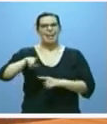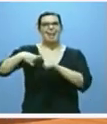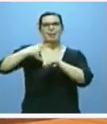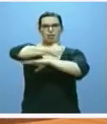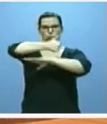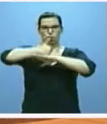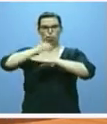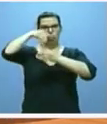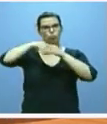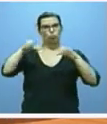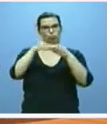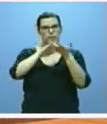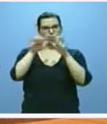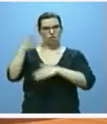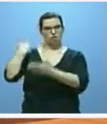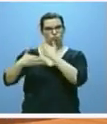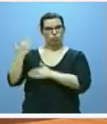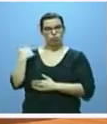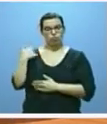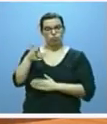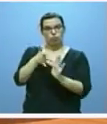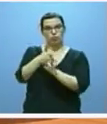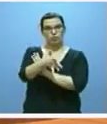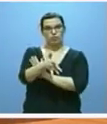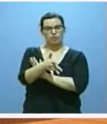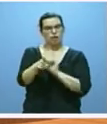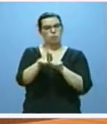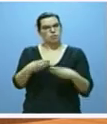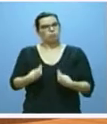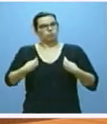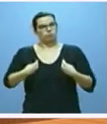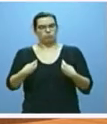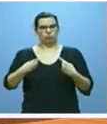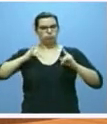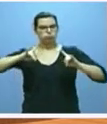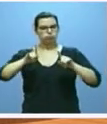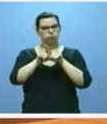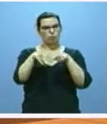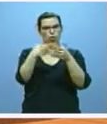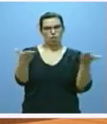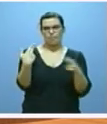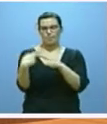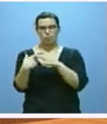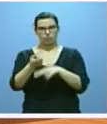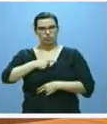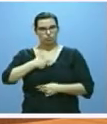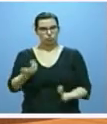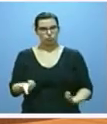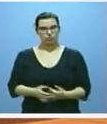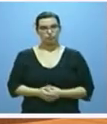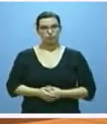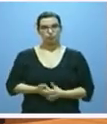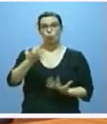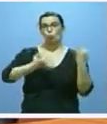cargos de la Junta, hechos que causan una justificada alarma social y política. Los juzgados de